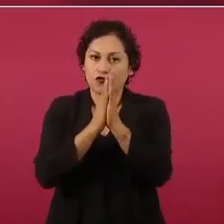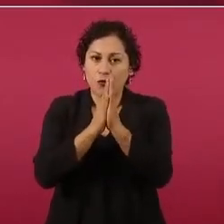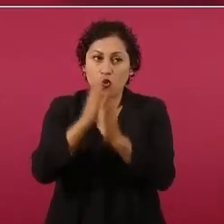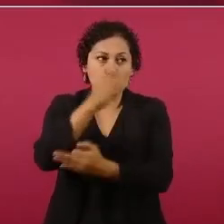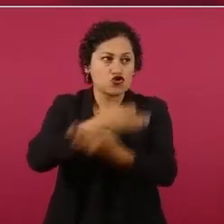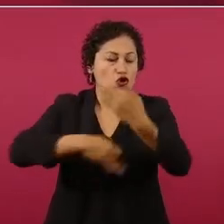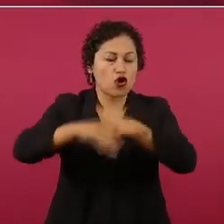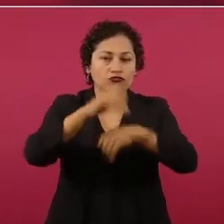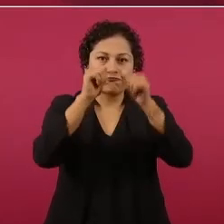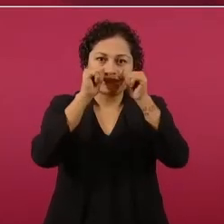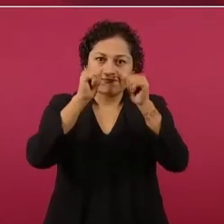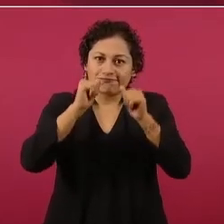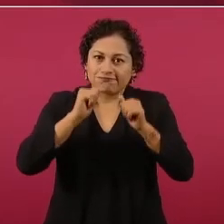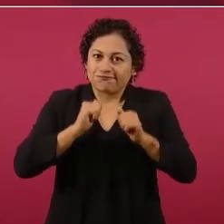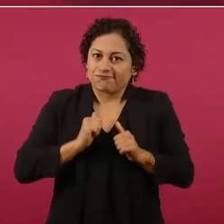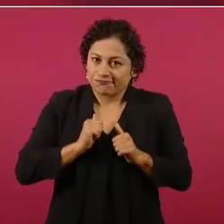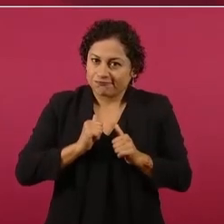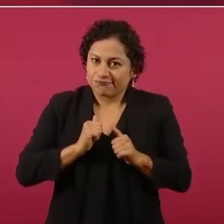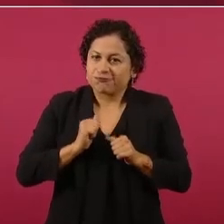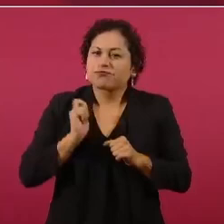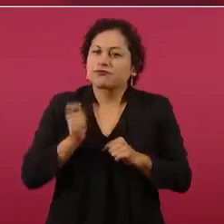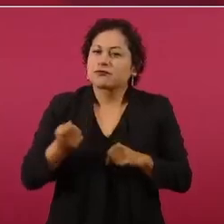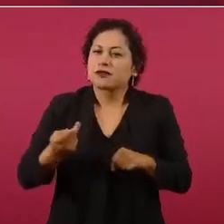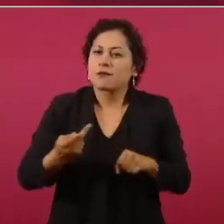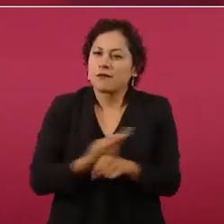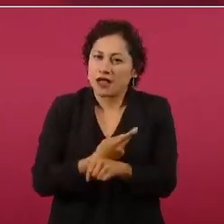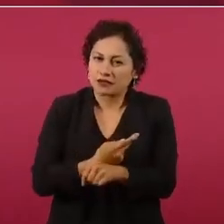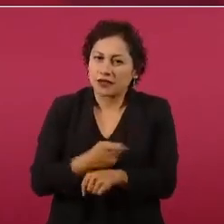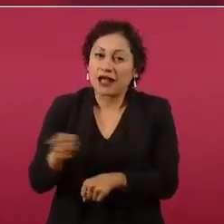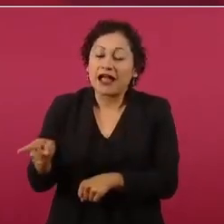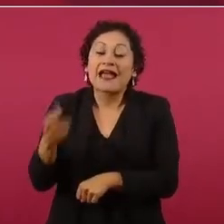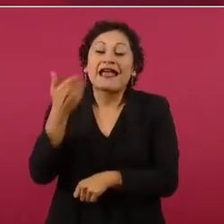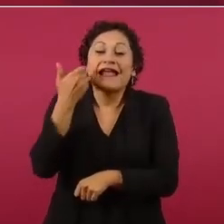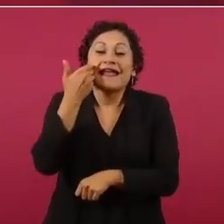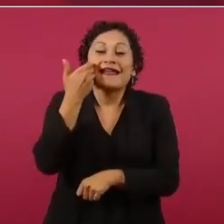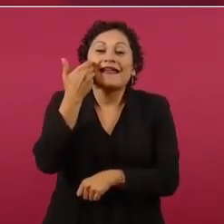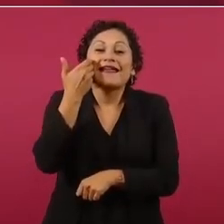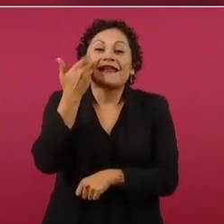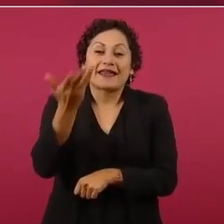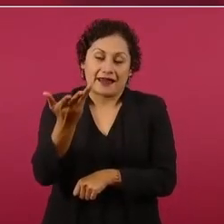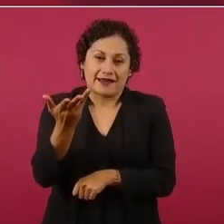de un sistema político político,